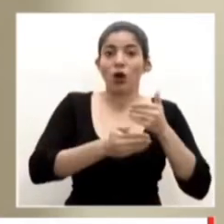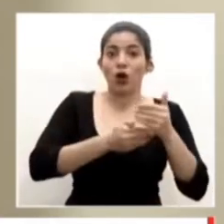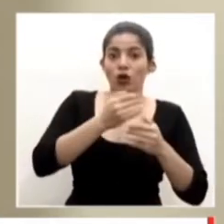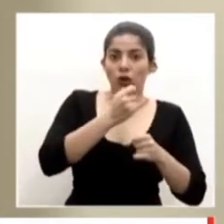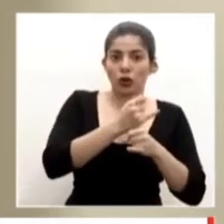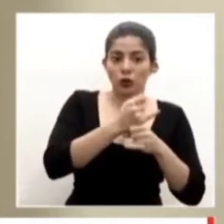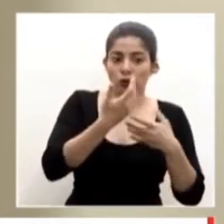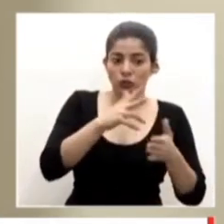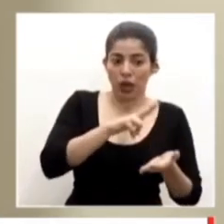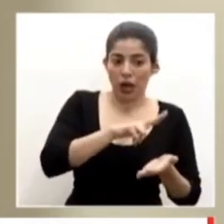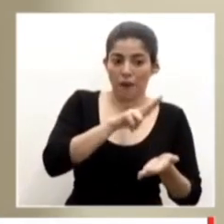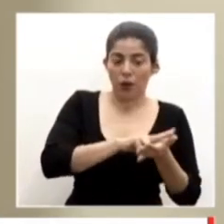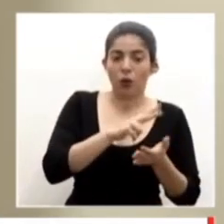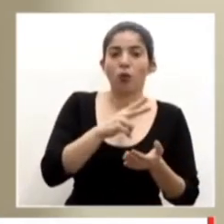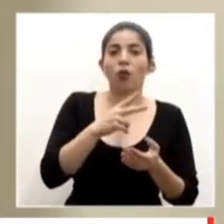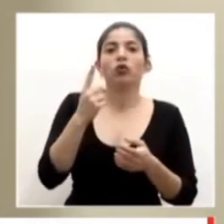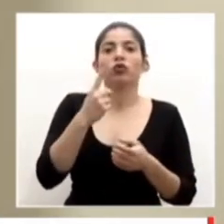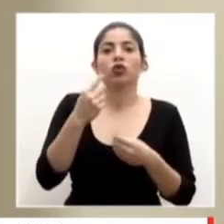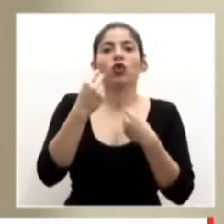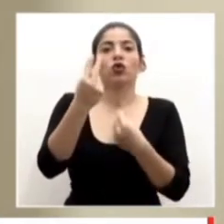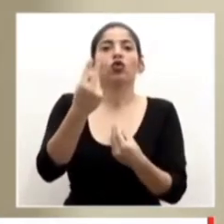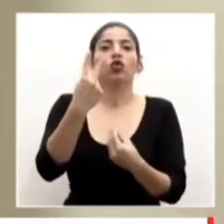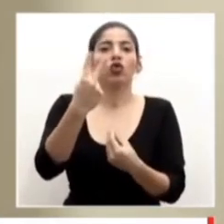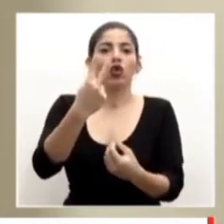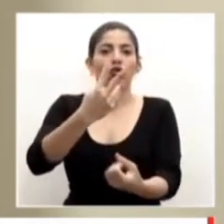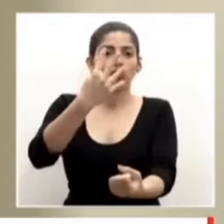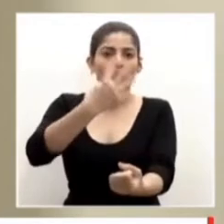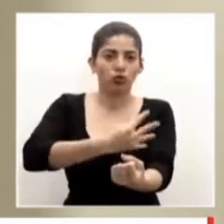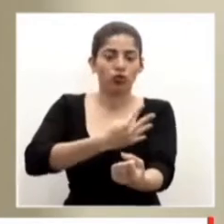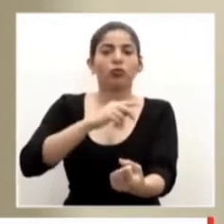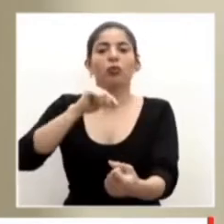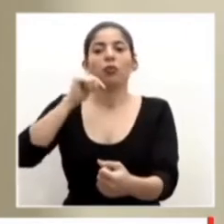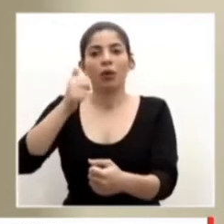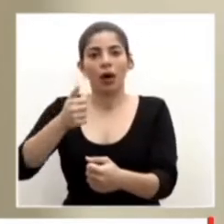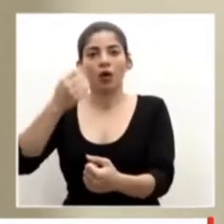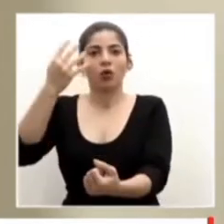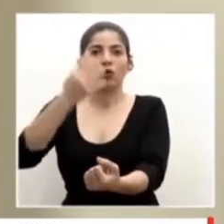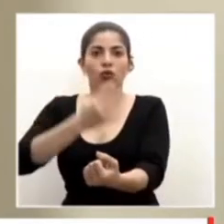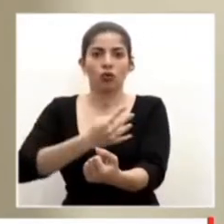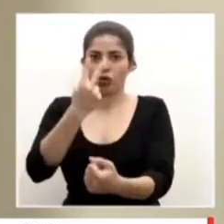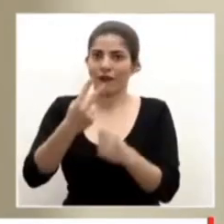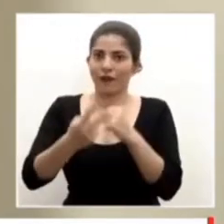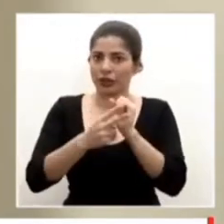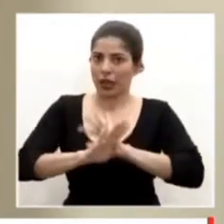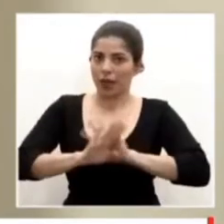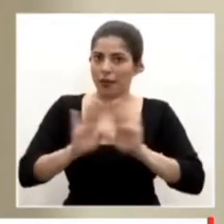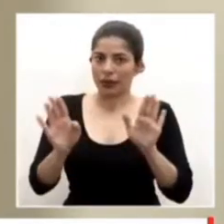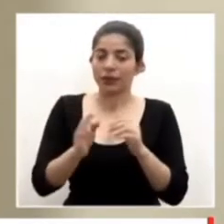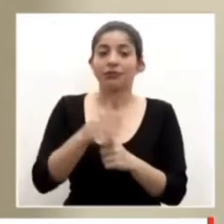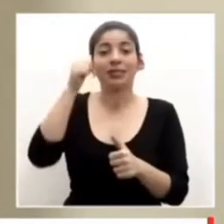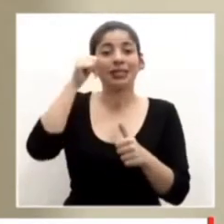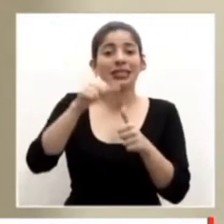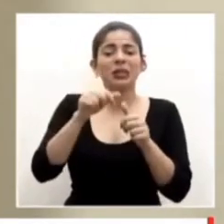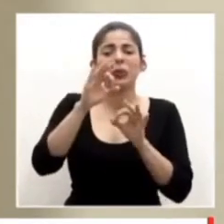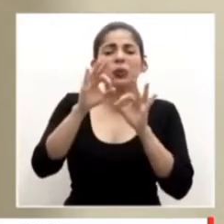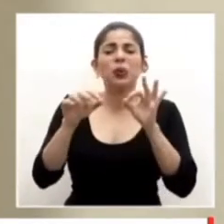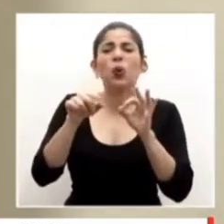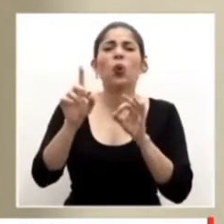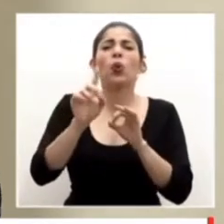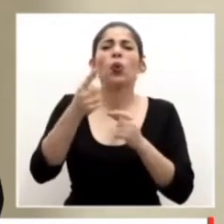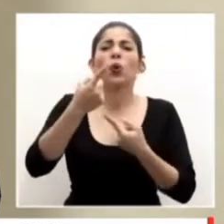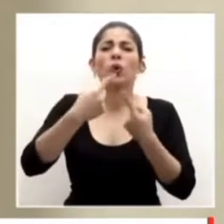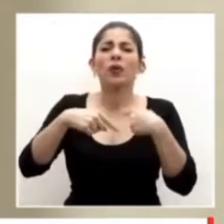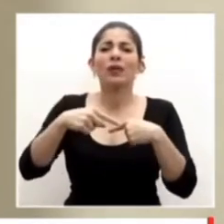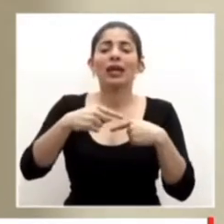institución es de dos infusiones de plasma, que recordemos que es plasma de la sangre